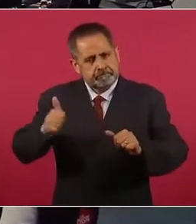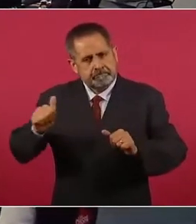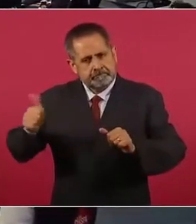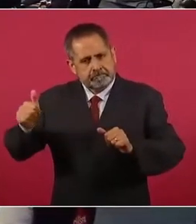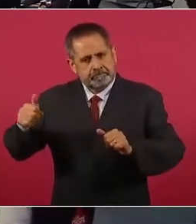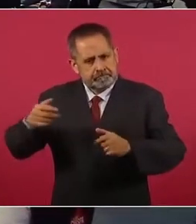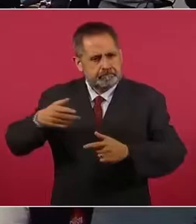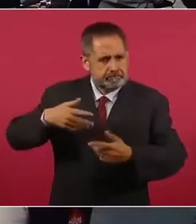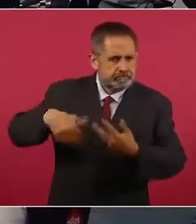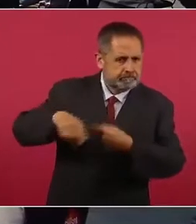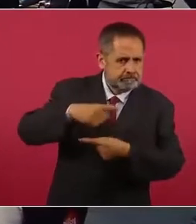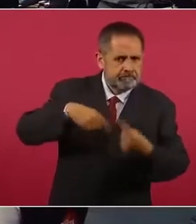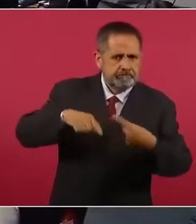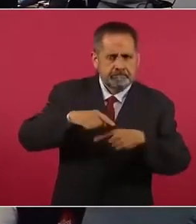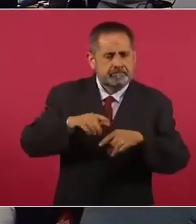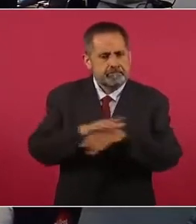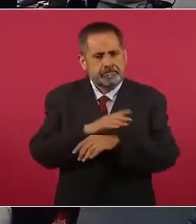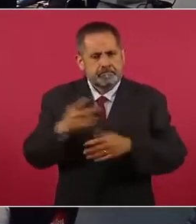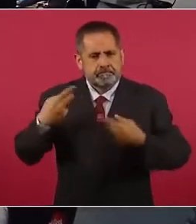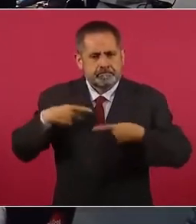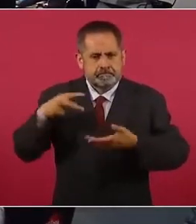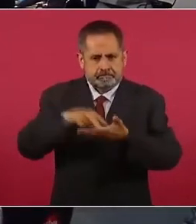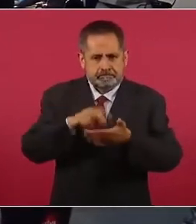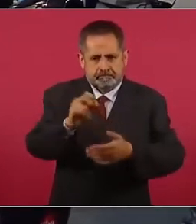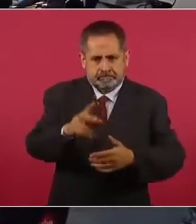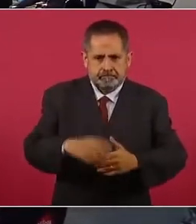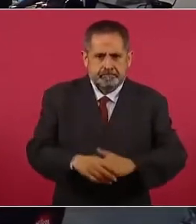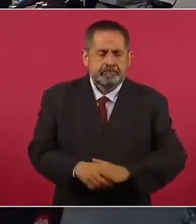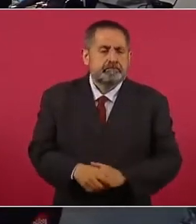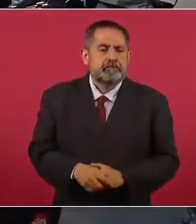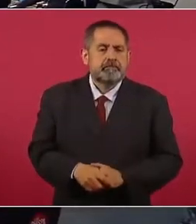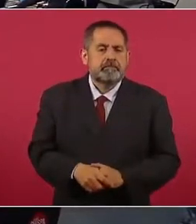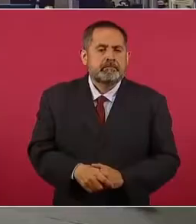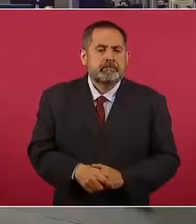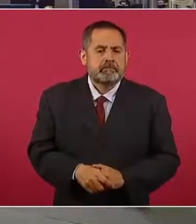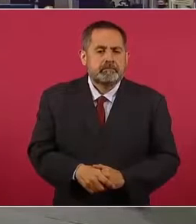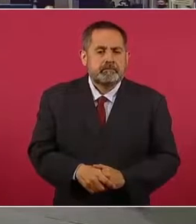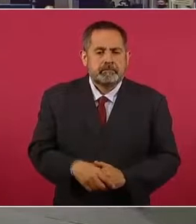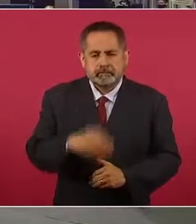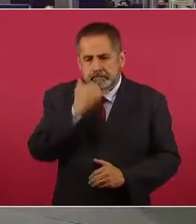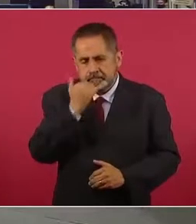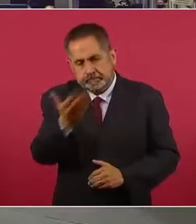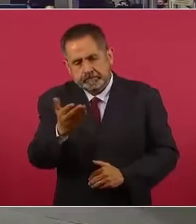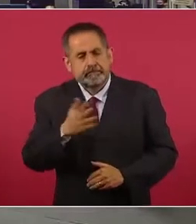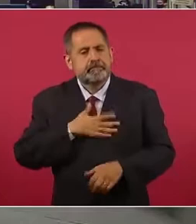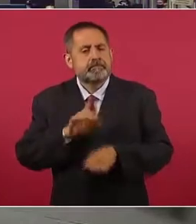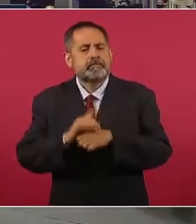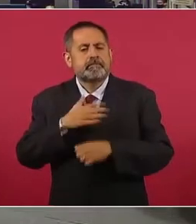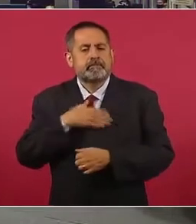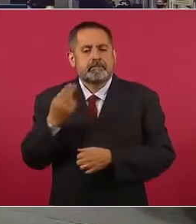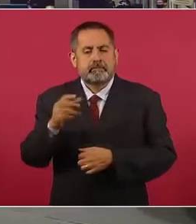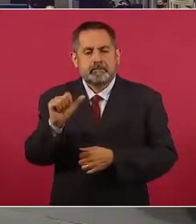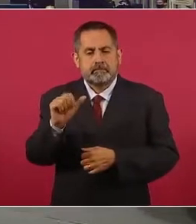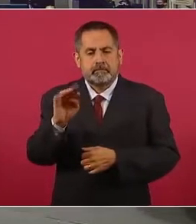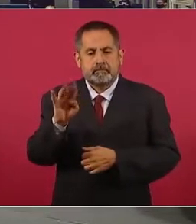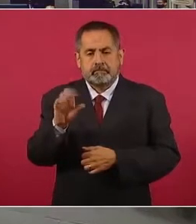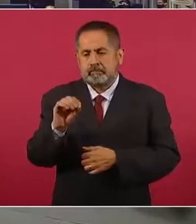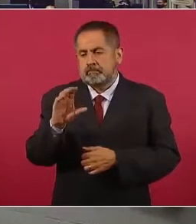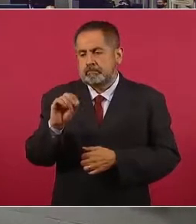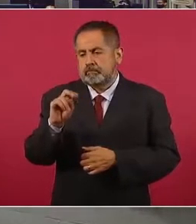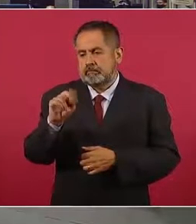para irle cambiando. ¿Sí? Bueno. Ahora sí. Buenos días, Arturo Contreras, reportero de Piedepágina. Mira,